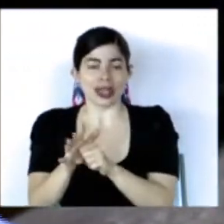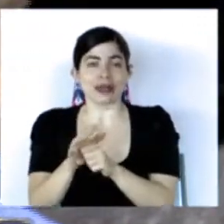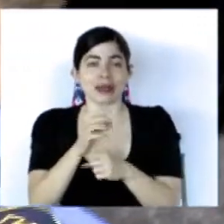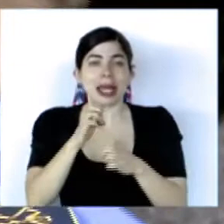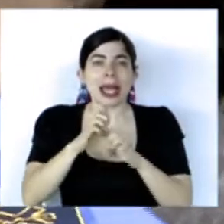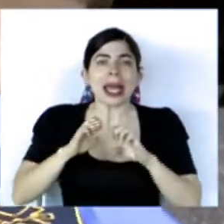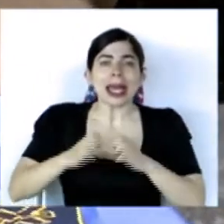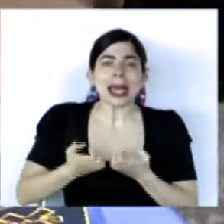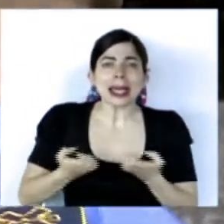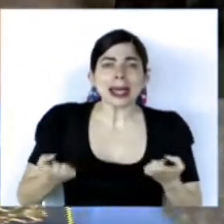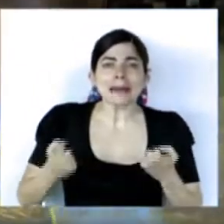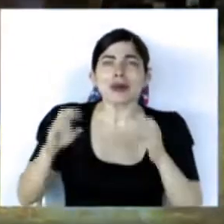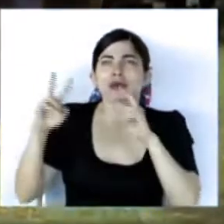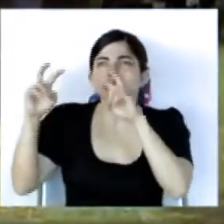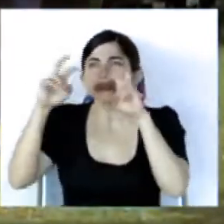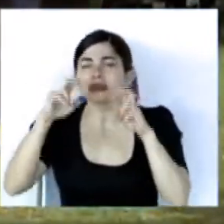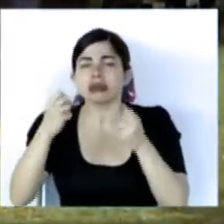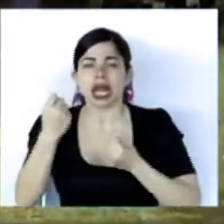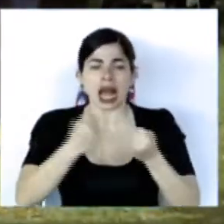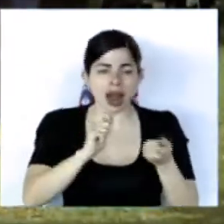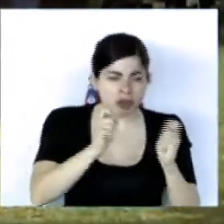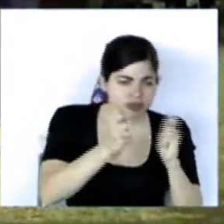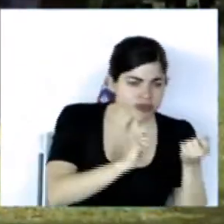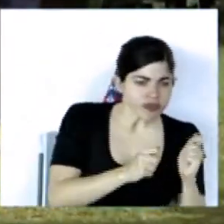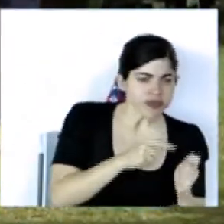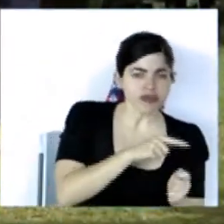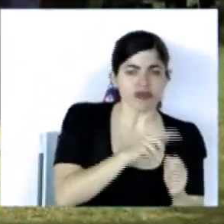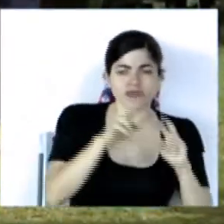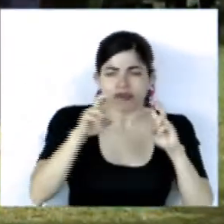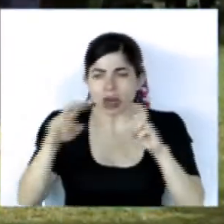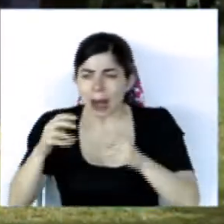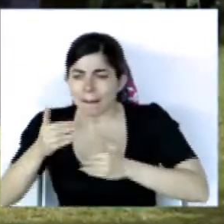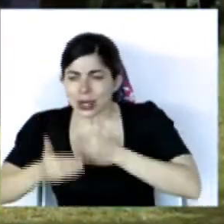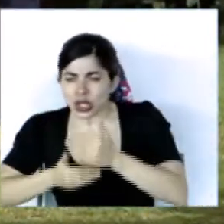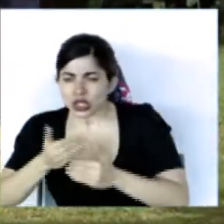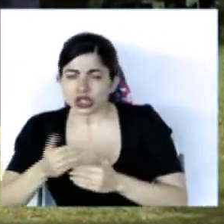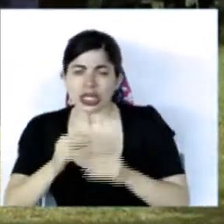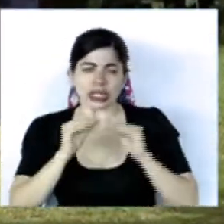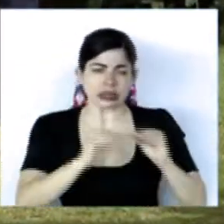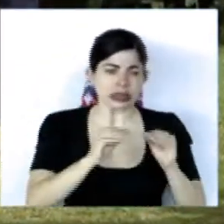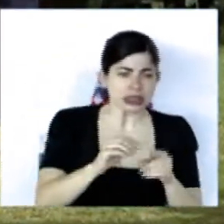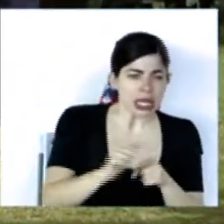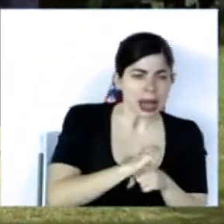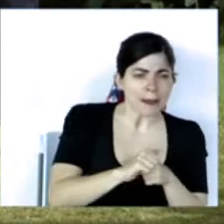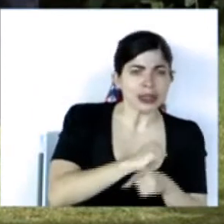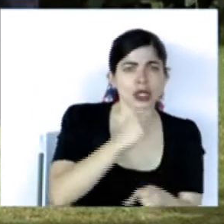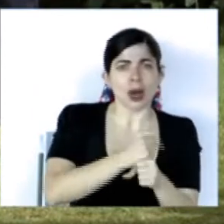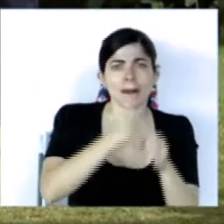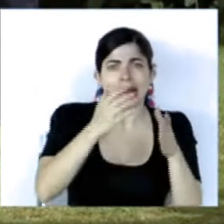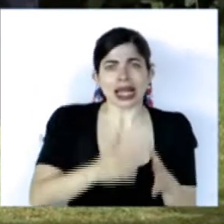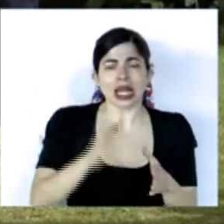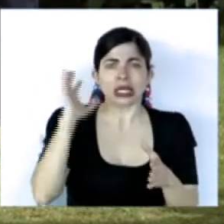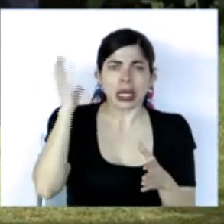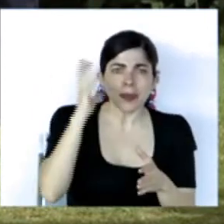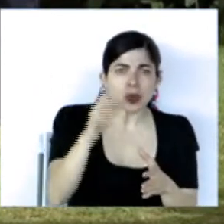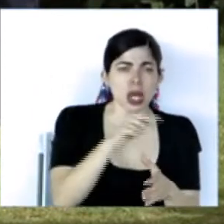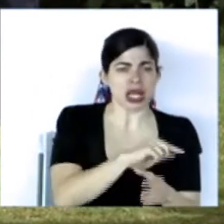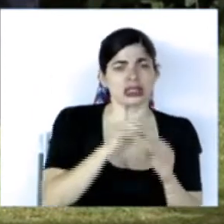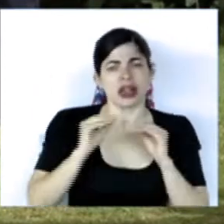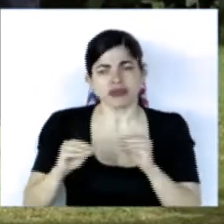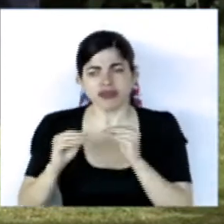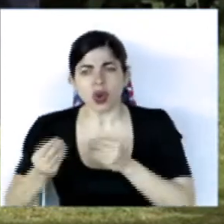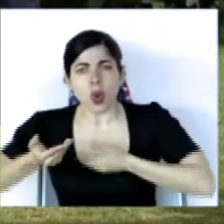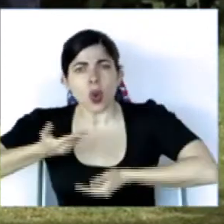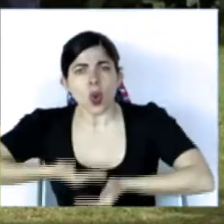equipos y la conversión de vehículos la creación y revisión de procedimientos la capacitación de operadores en unidades de ambulancia la